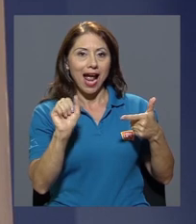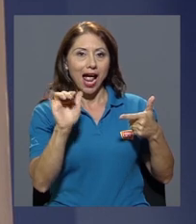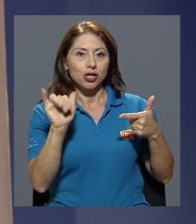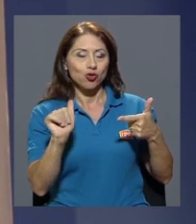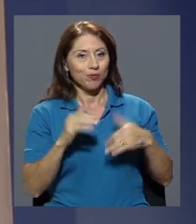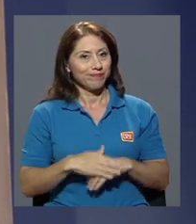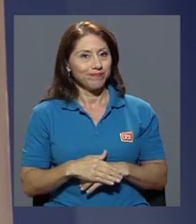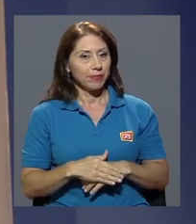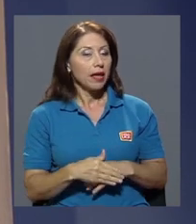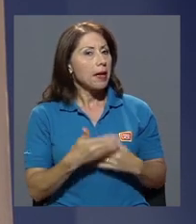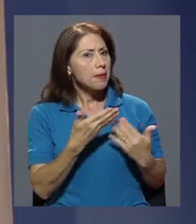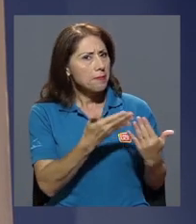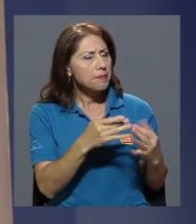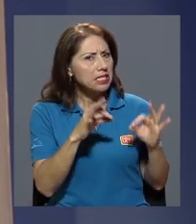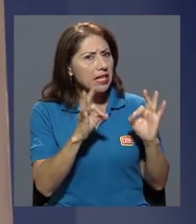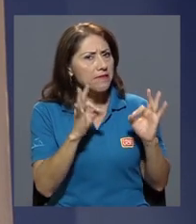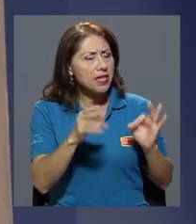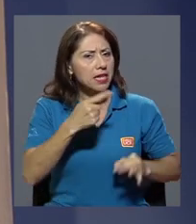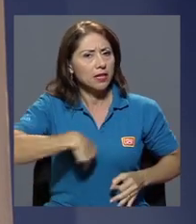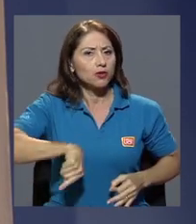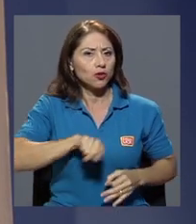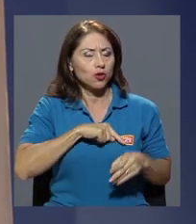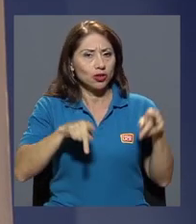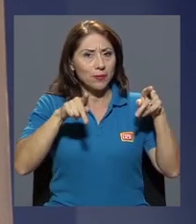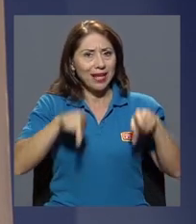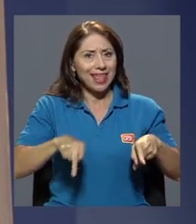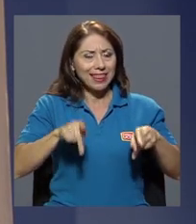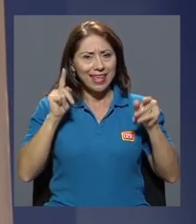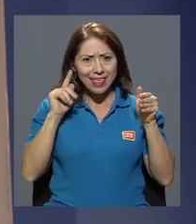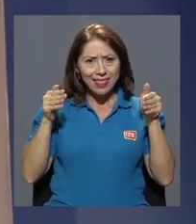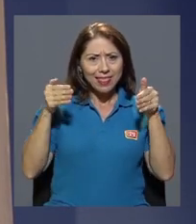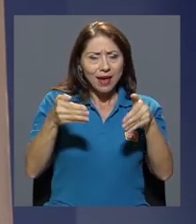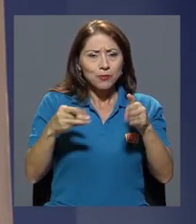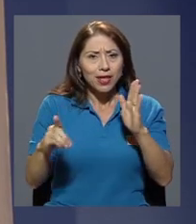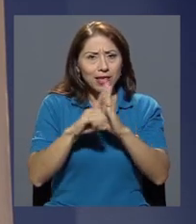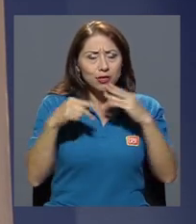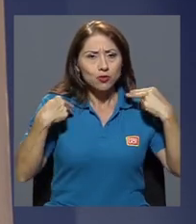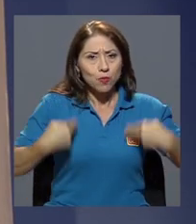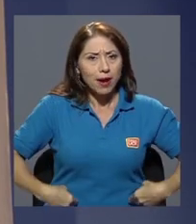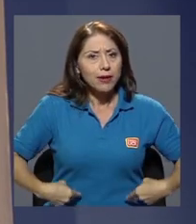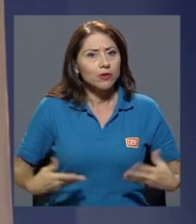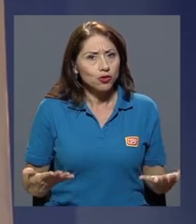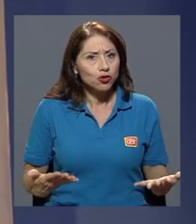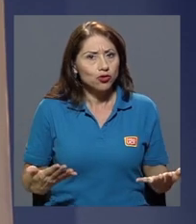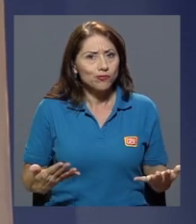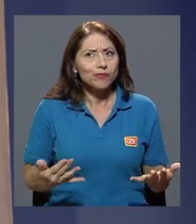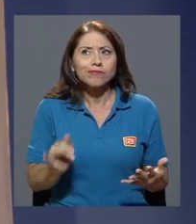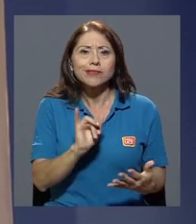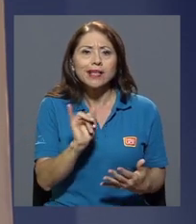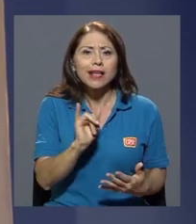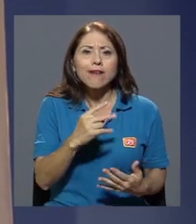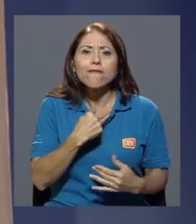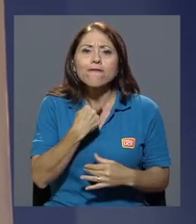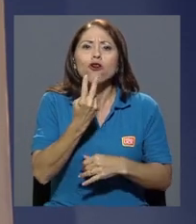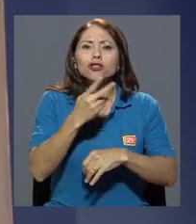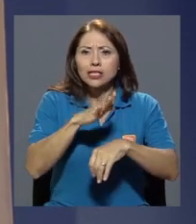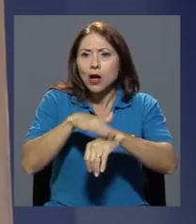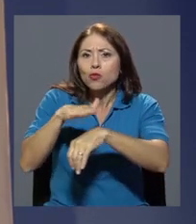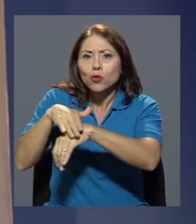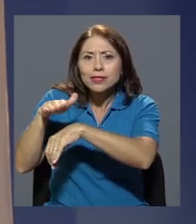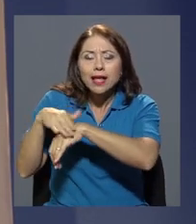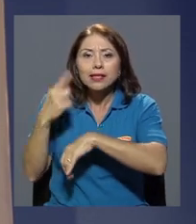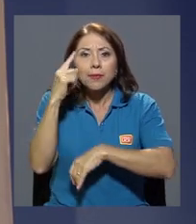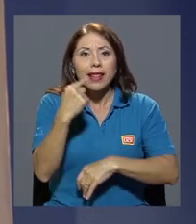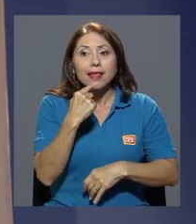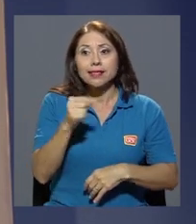está bien que seamos la gente que nos dedicamos a derechos humanos, de algún modo ser voces autorizadas